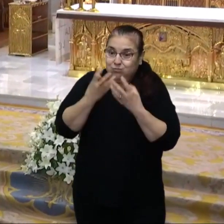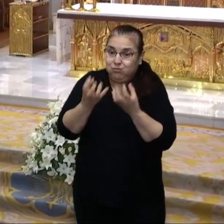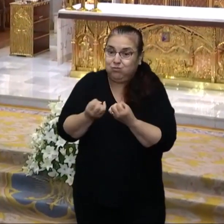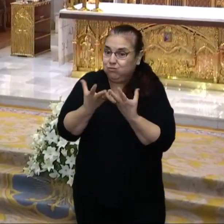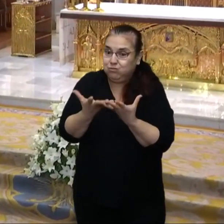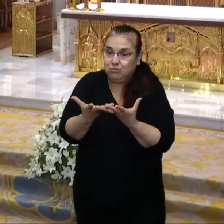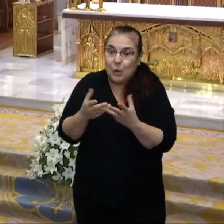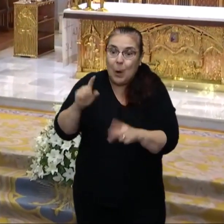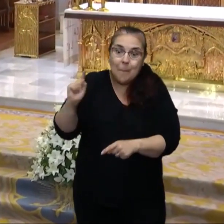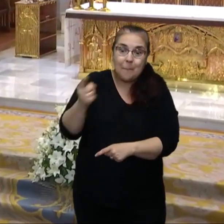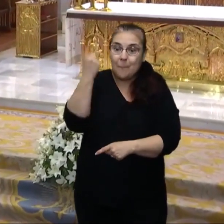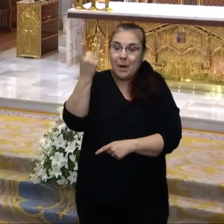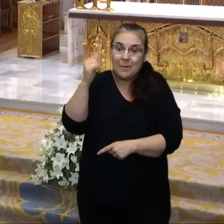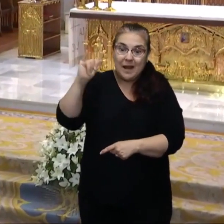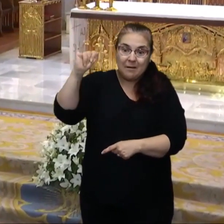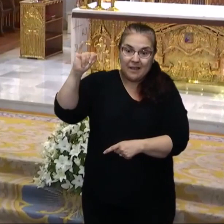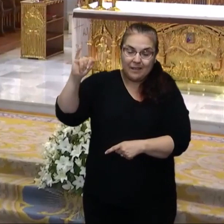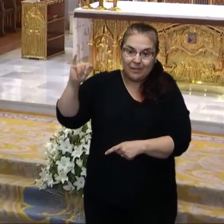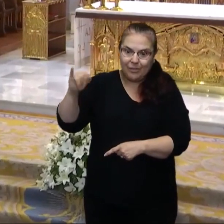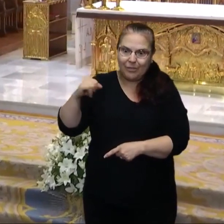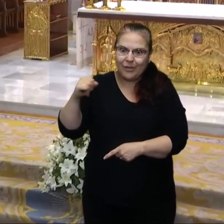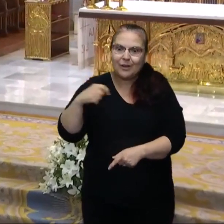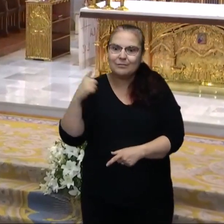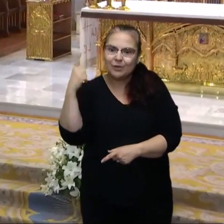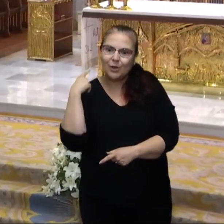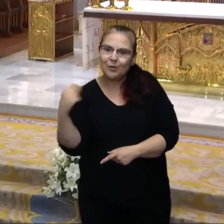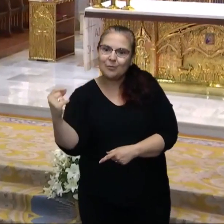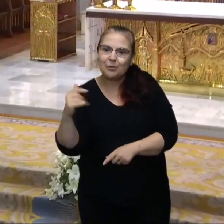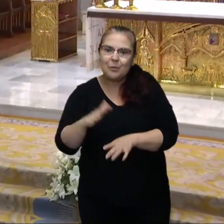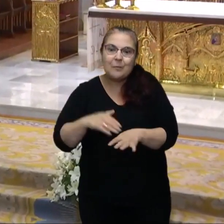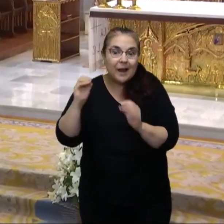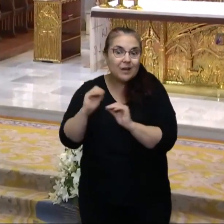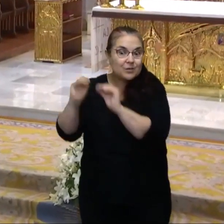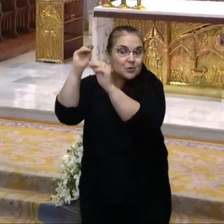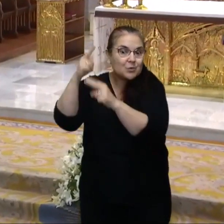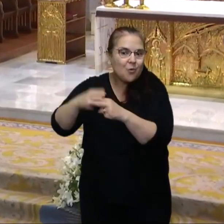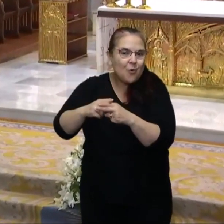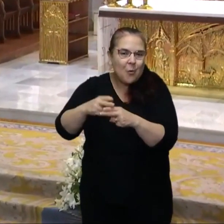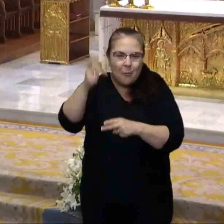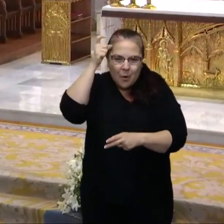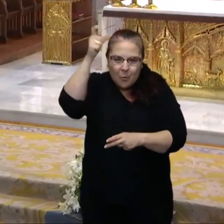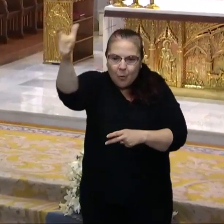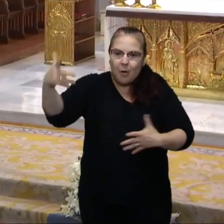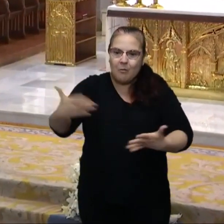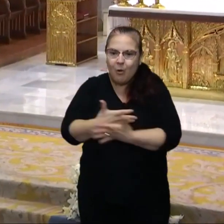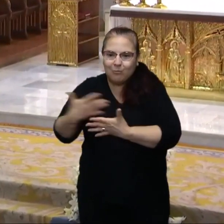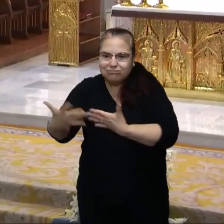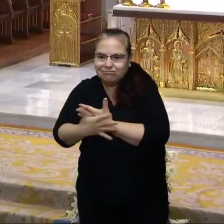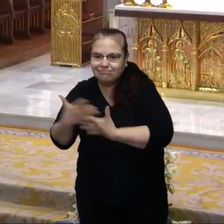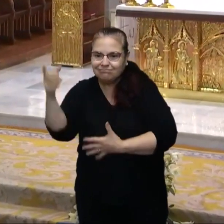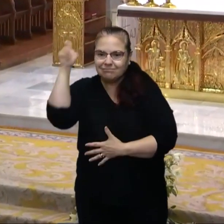por primera vez, se ha dignado escoger para su nombre un pueblo de entre los gentiles».